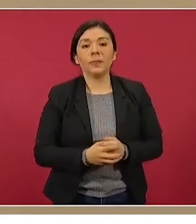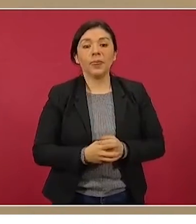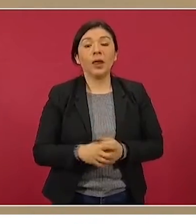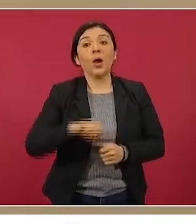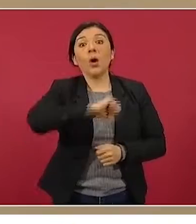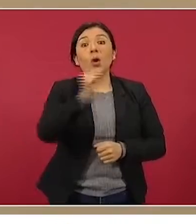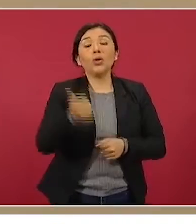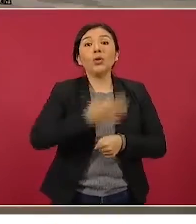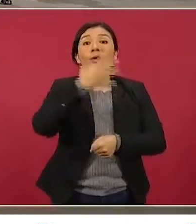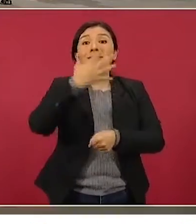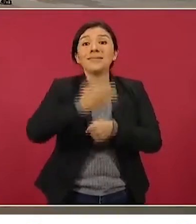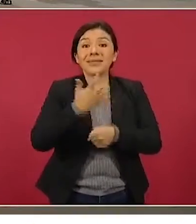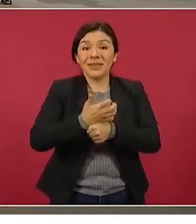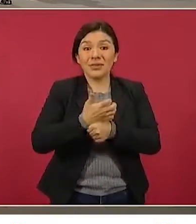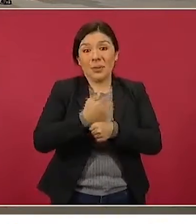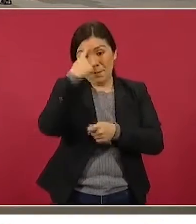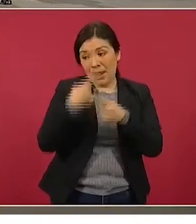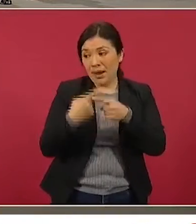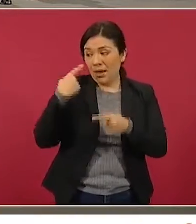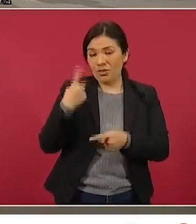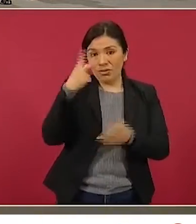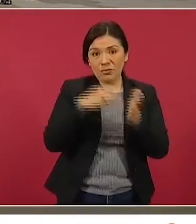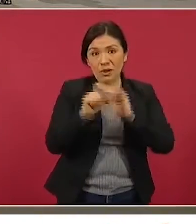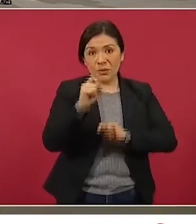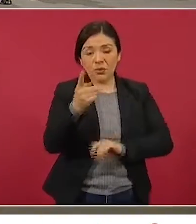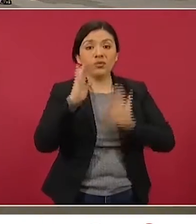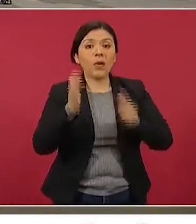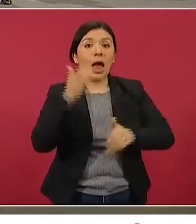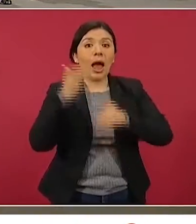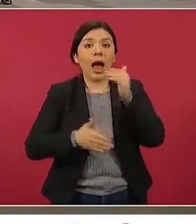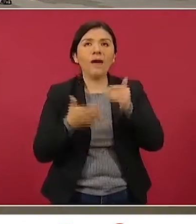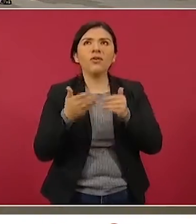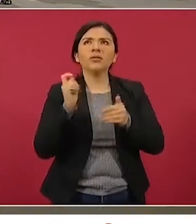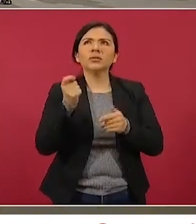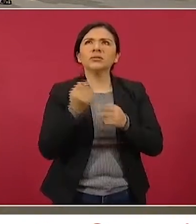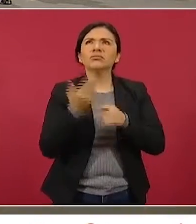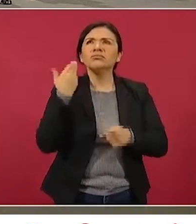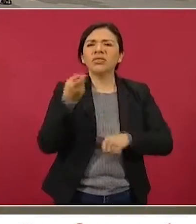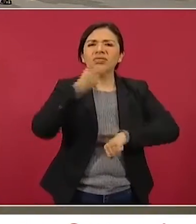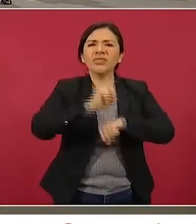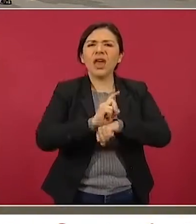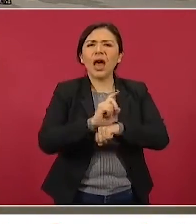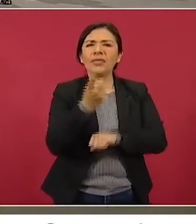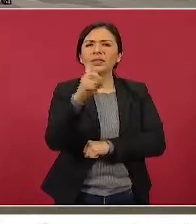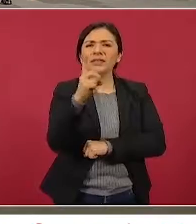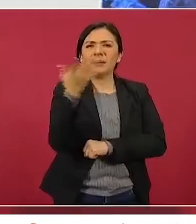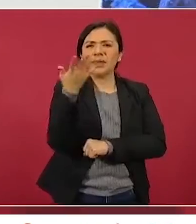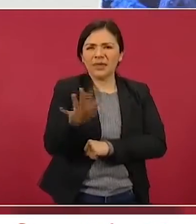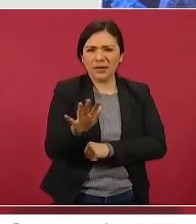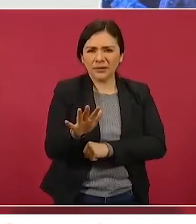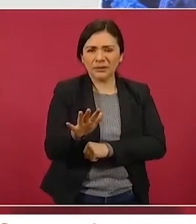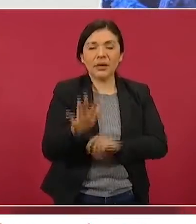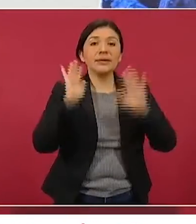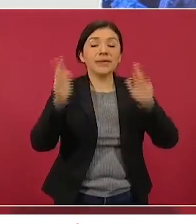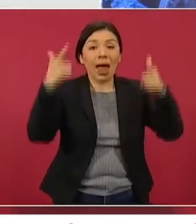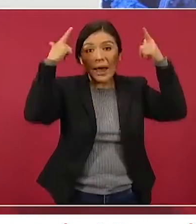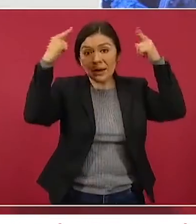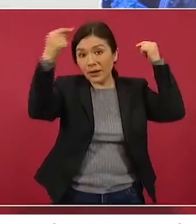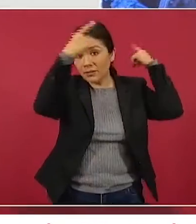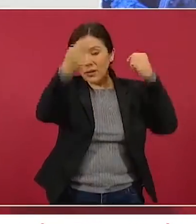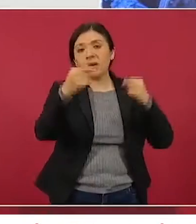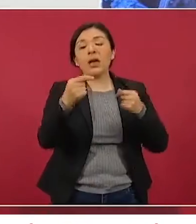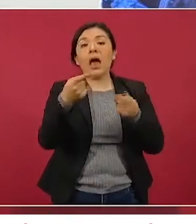escalón del 2021 concluyó el día 10 de diciembre y se graduaron ahí